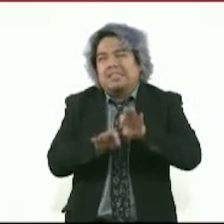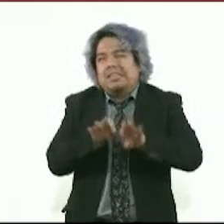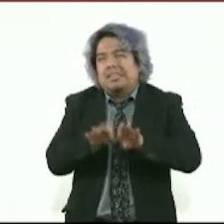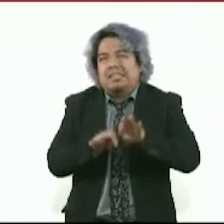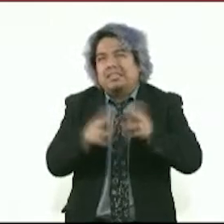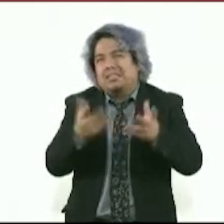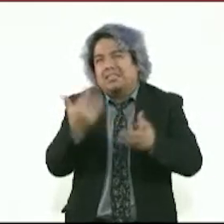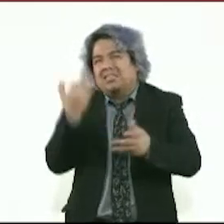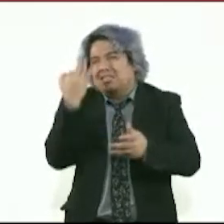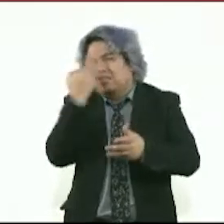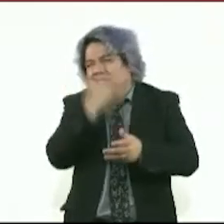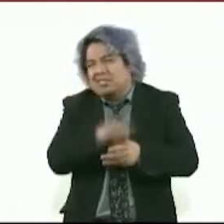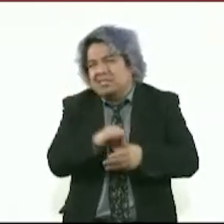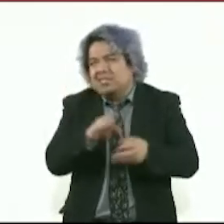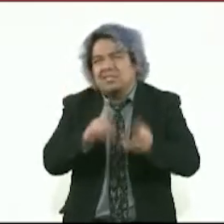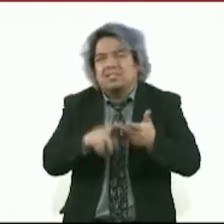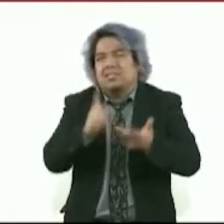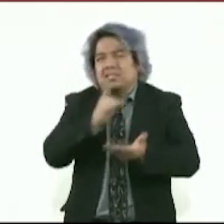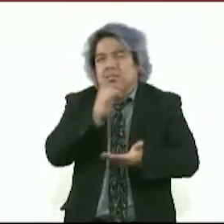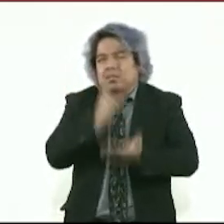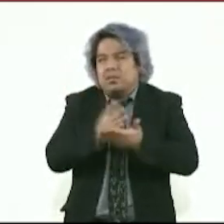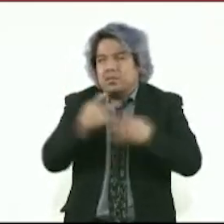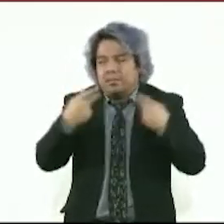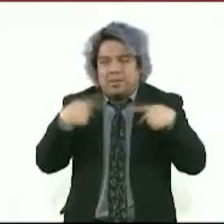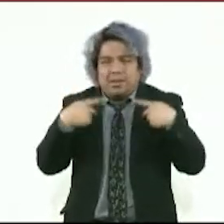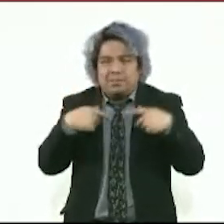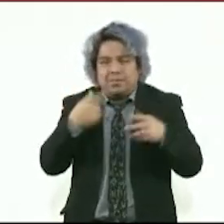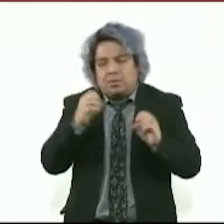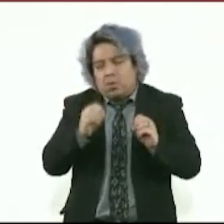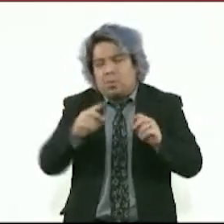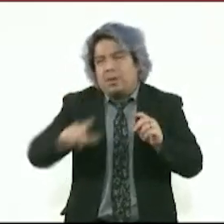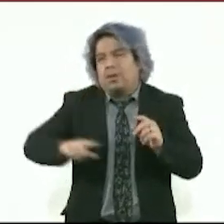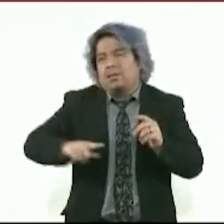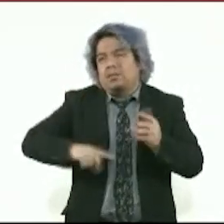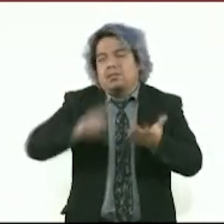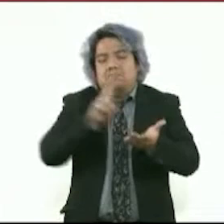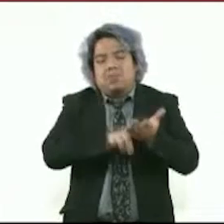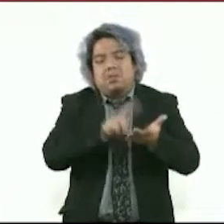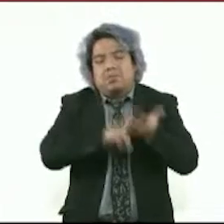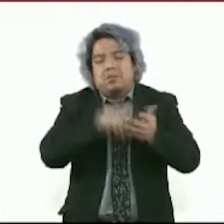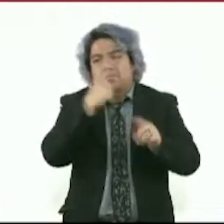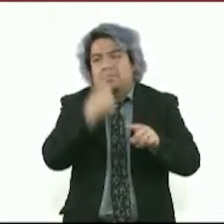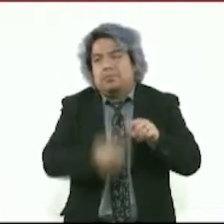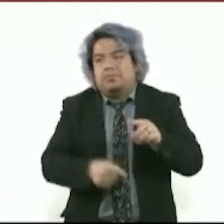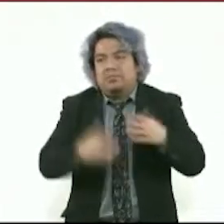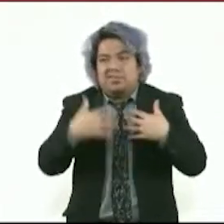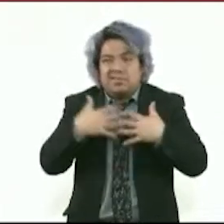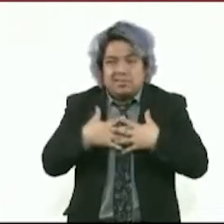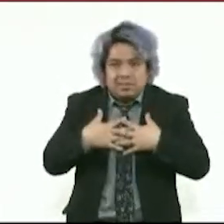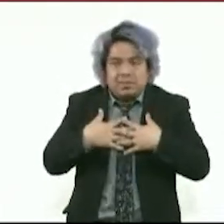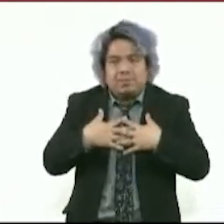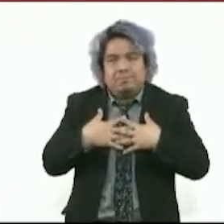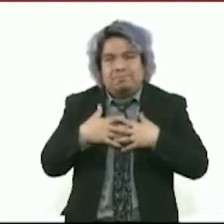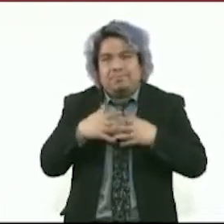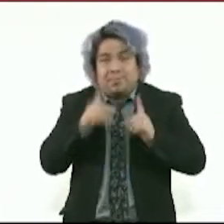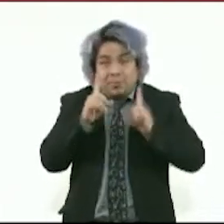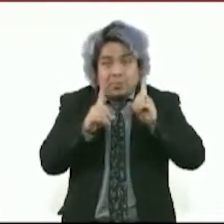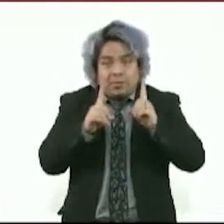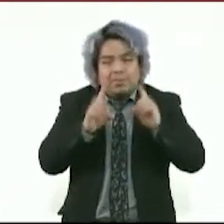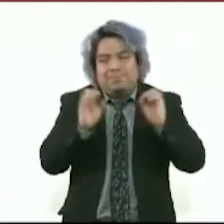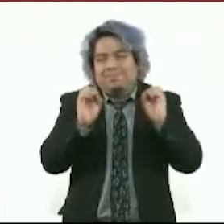una campaña de desprestigio. No tengo ninguna duda de ello.